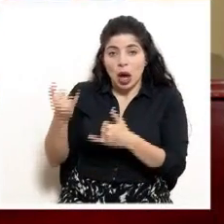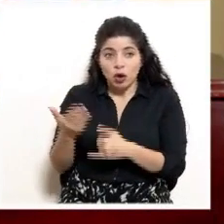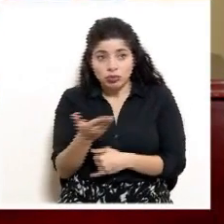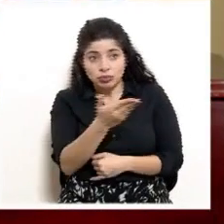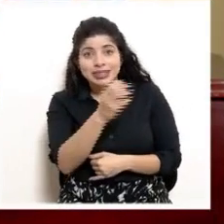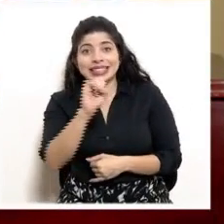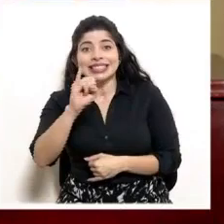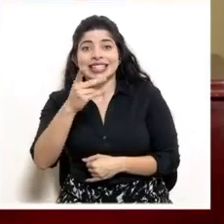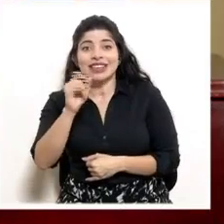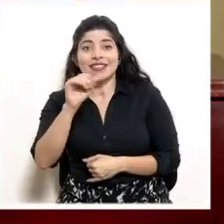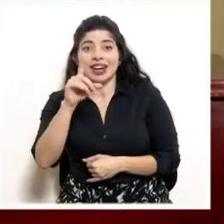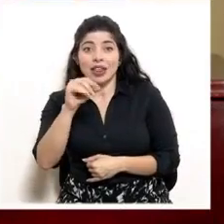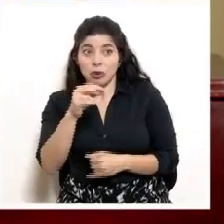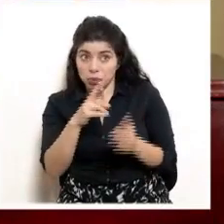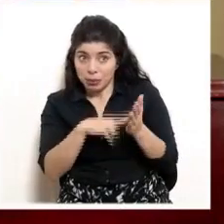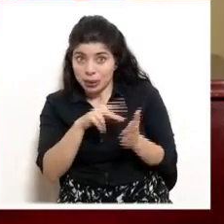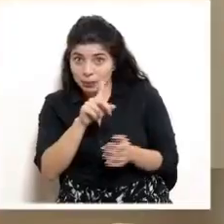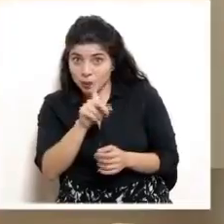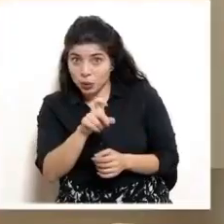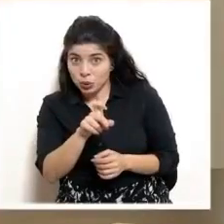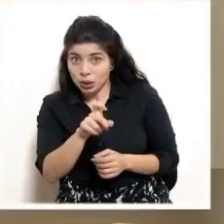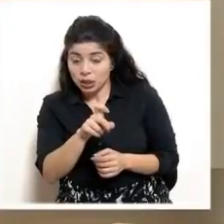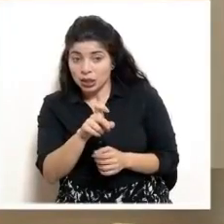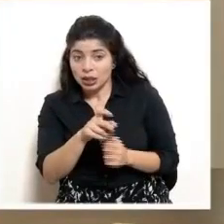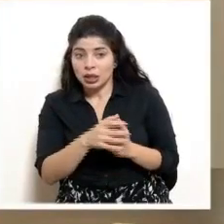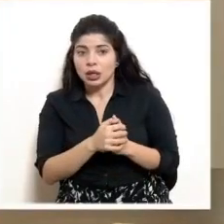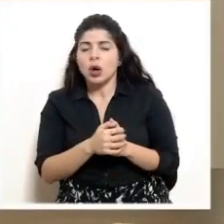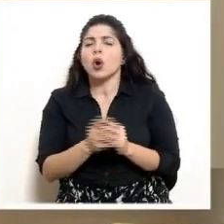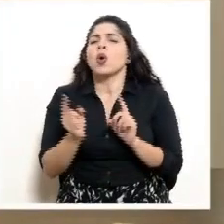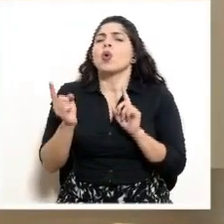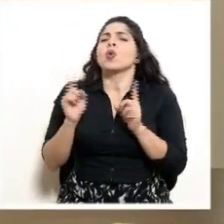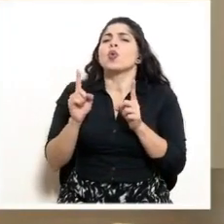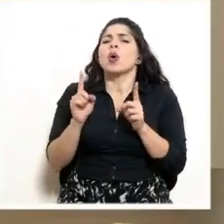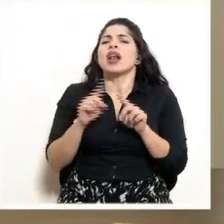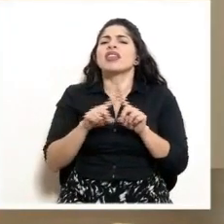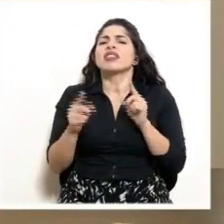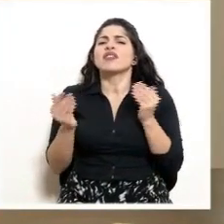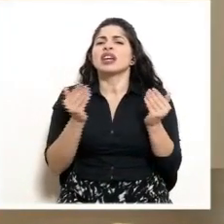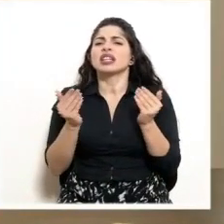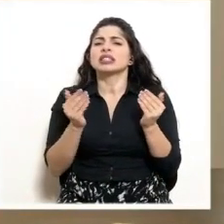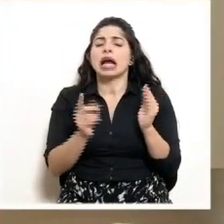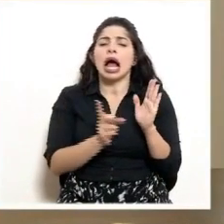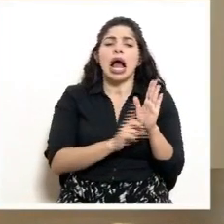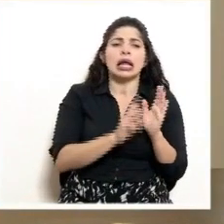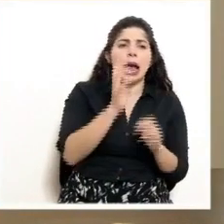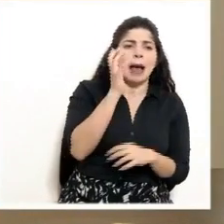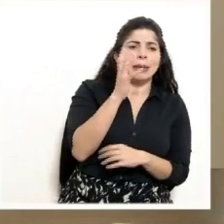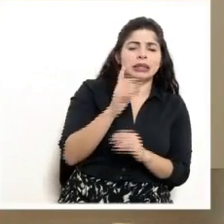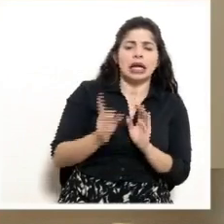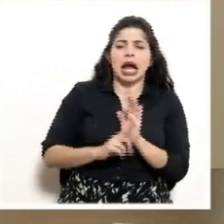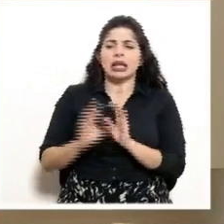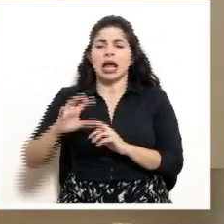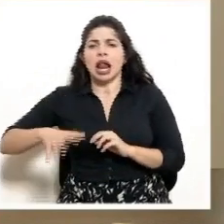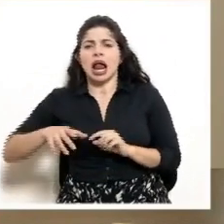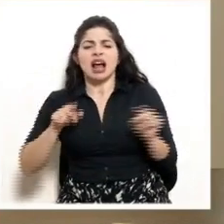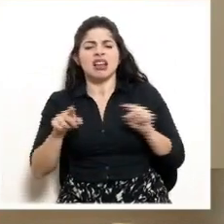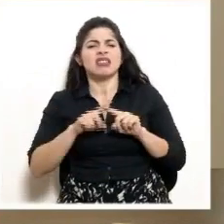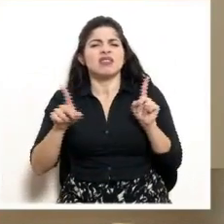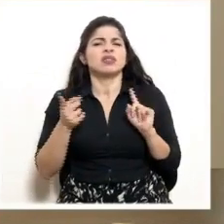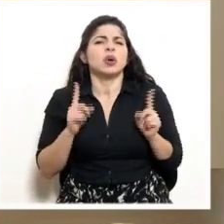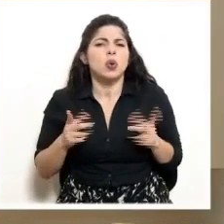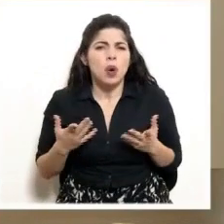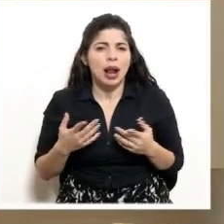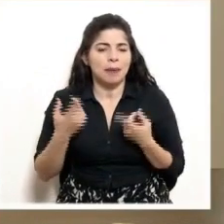Sigifredo, la consulta, se lo reitero. ¿Cuál es la diferencia concreta entre alerta amarilla y naranja? Nos pregunta el medio